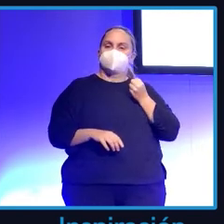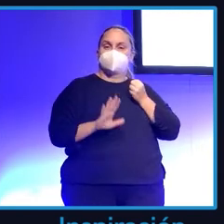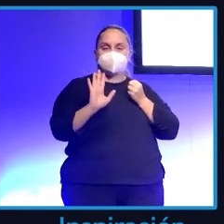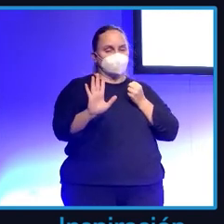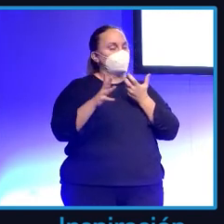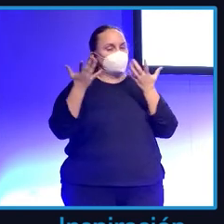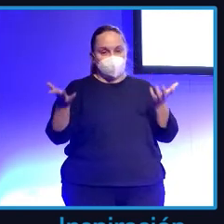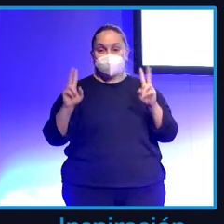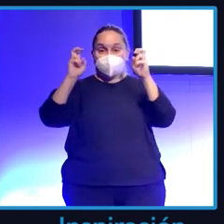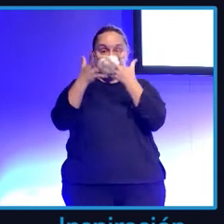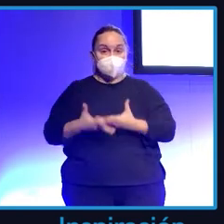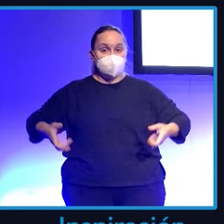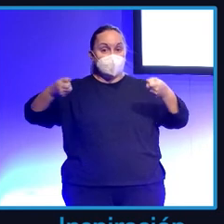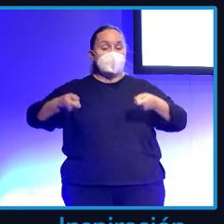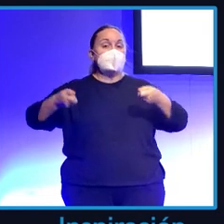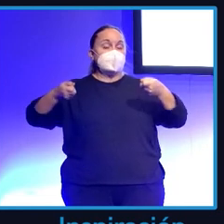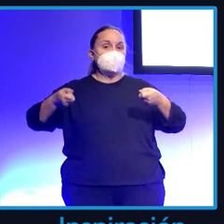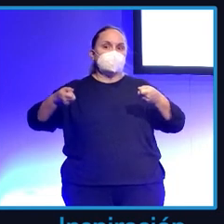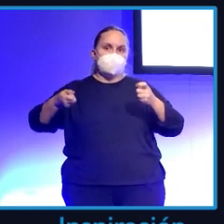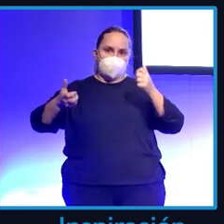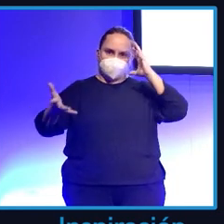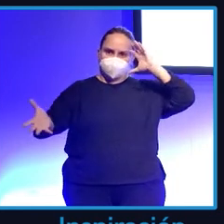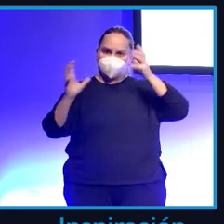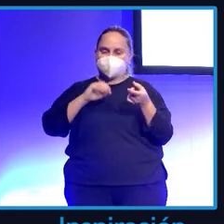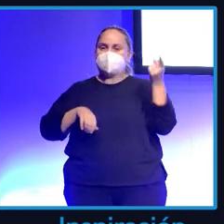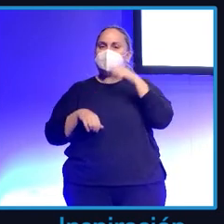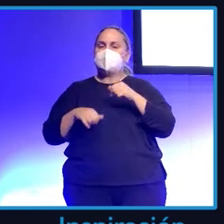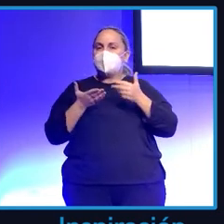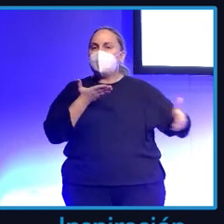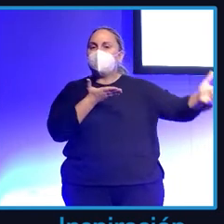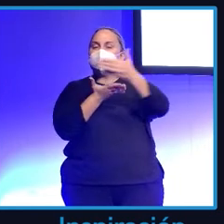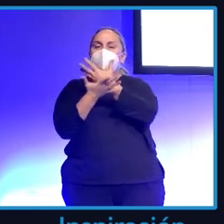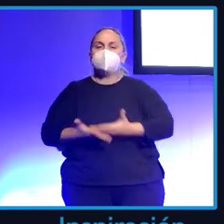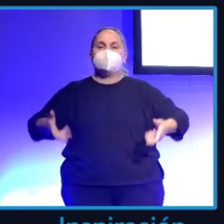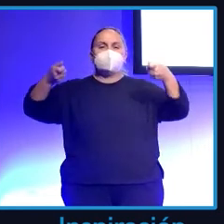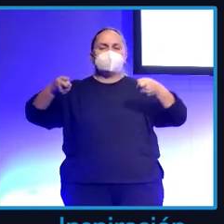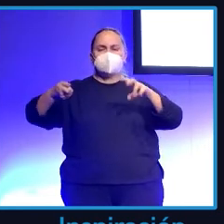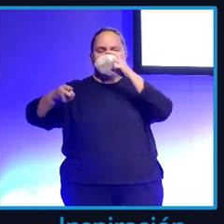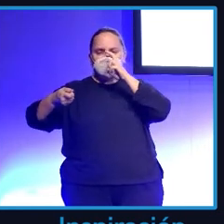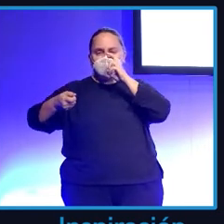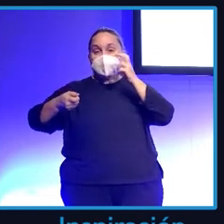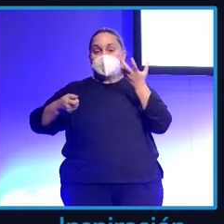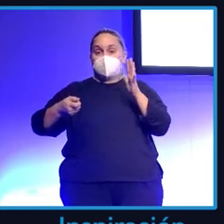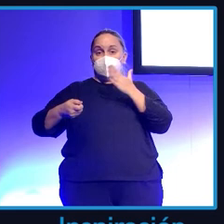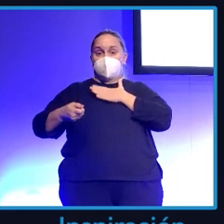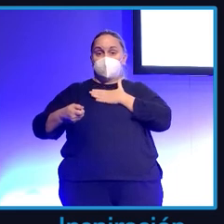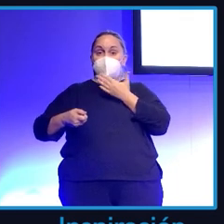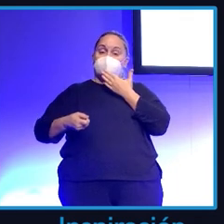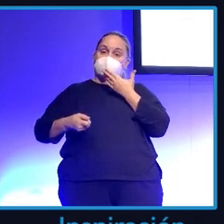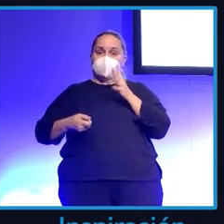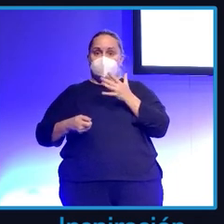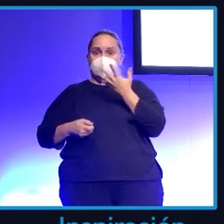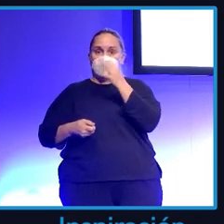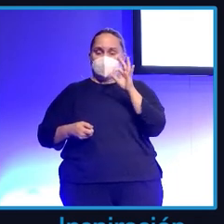cuestión con los barreños, que es otra muy loca, colecciono barreños vintage, de mi edad más o menos, que tienen 40 años,